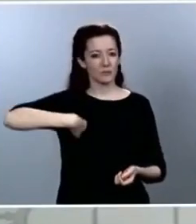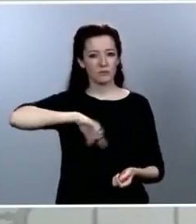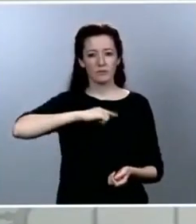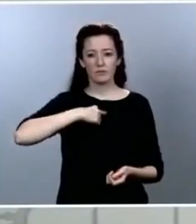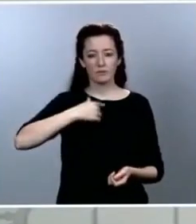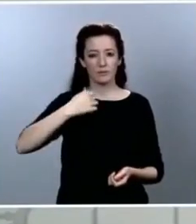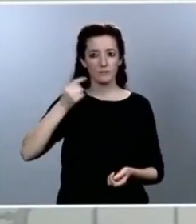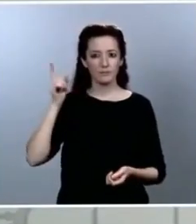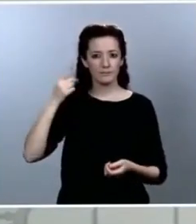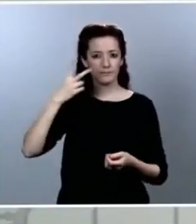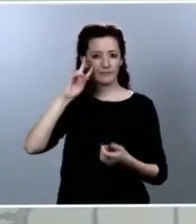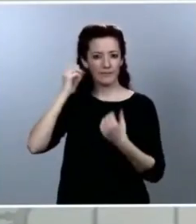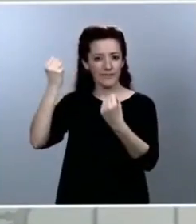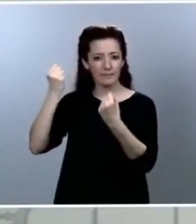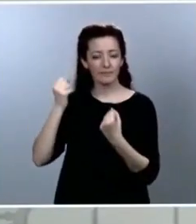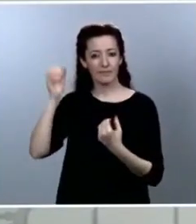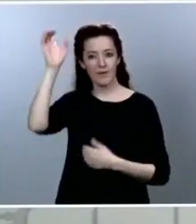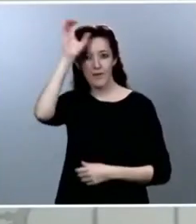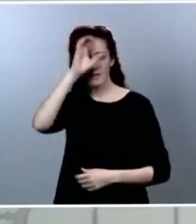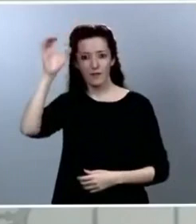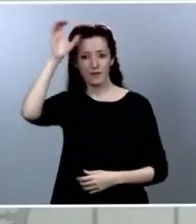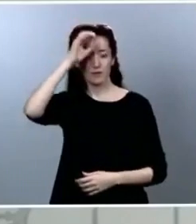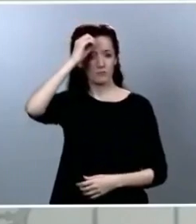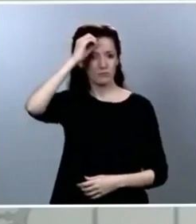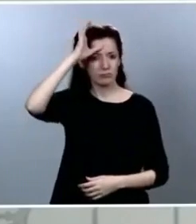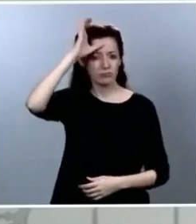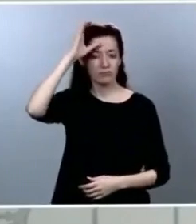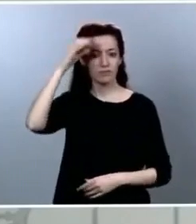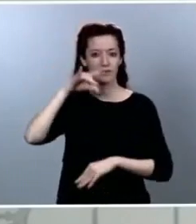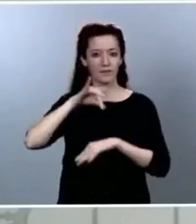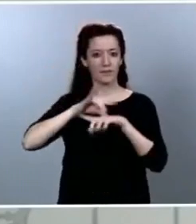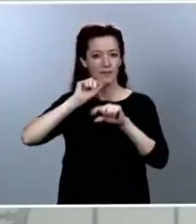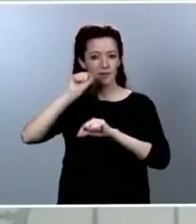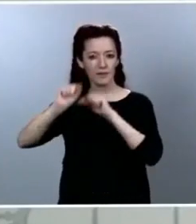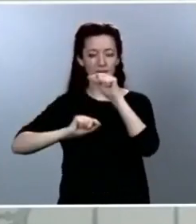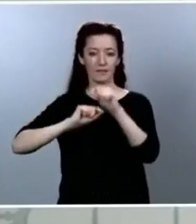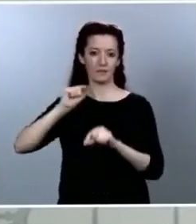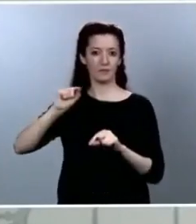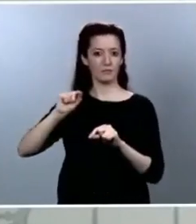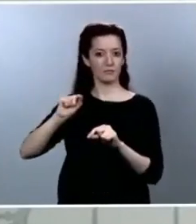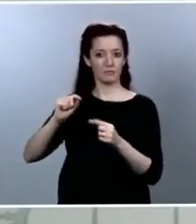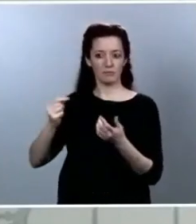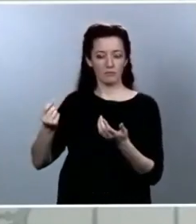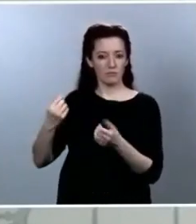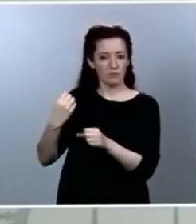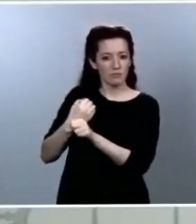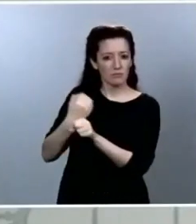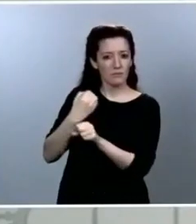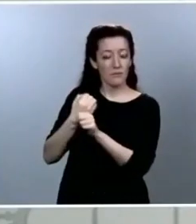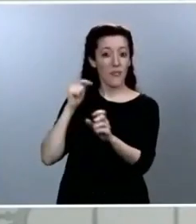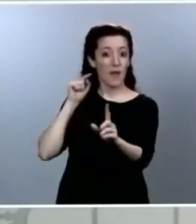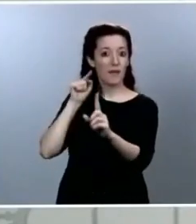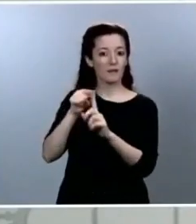de expertos, epidemiólogos, en saber cómo combatir y cómo prevenir al virus. Y que, por tanto,